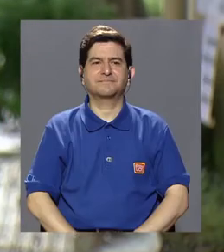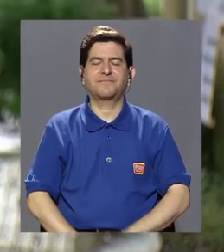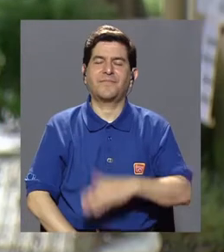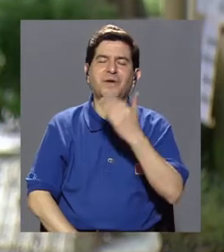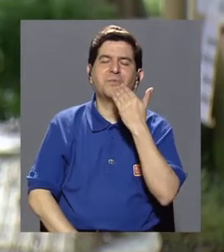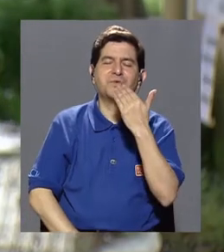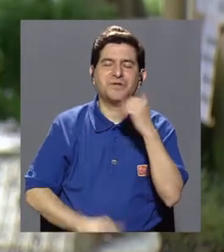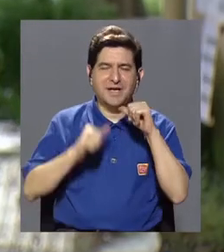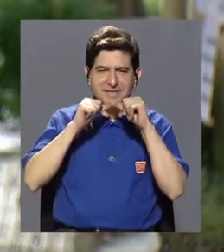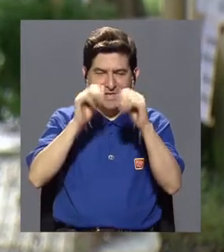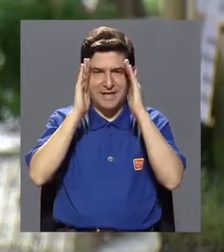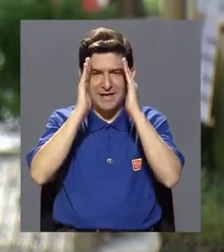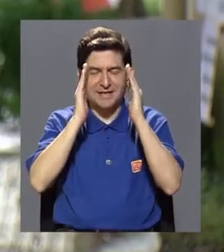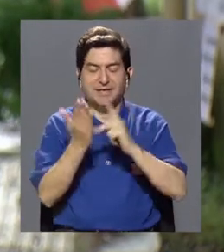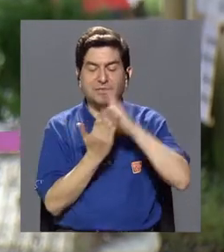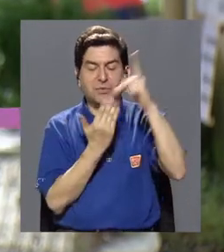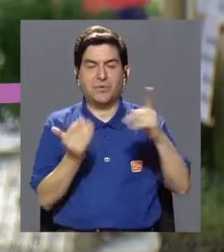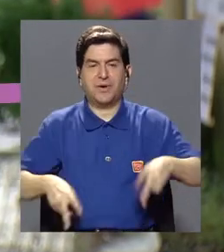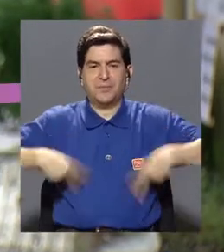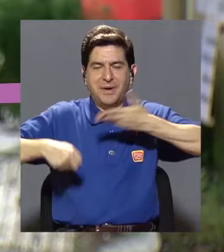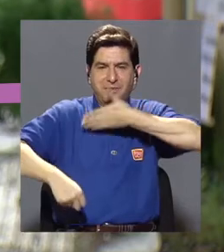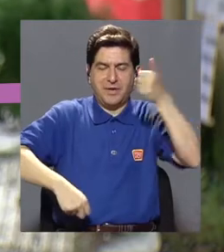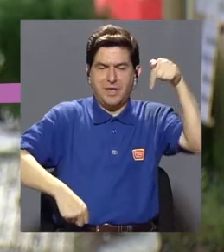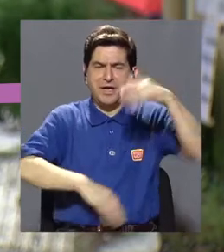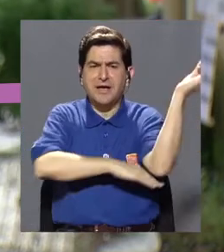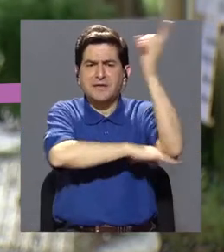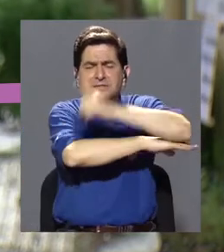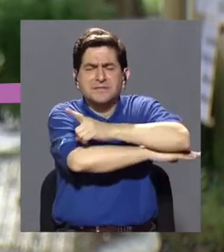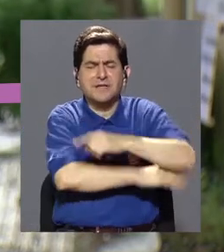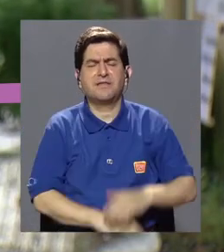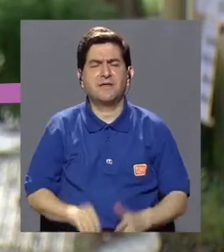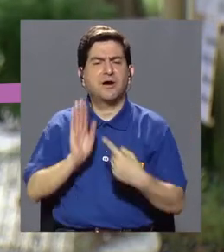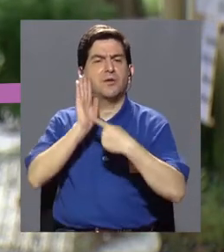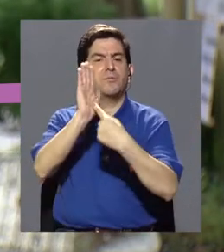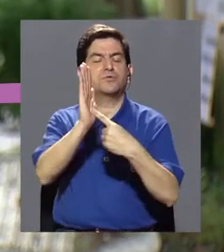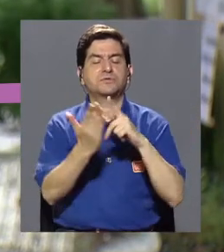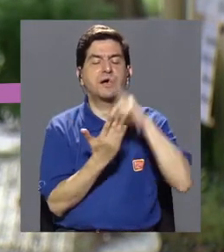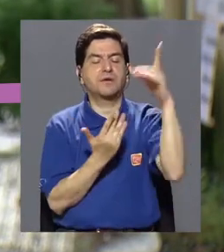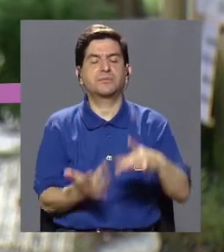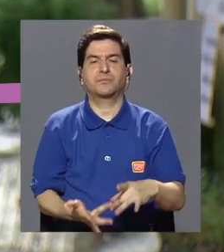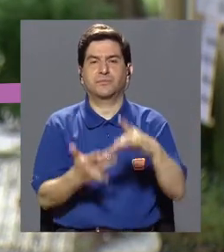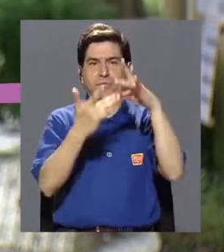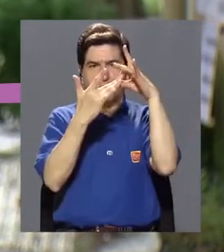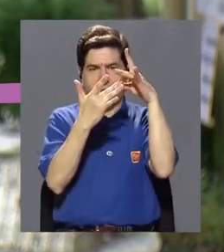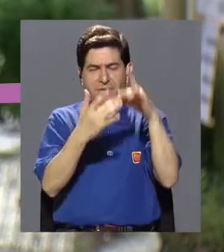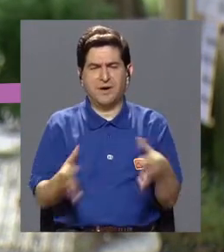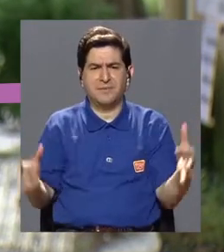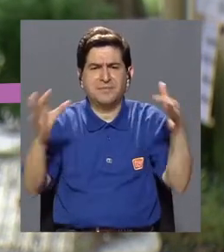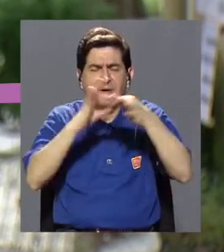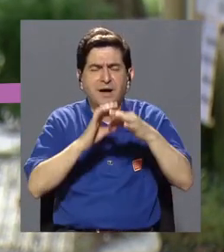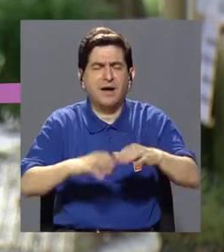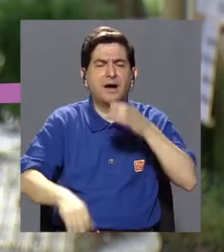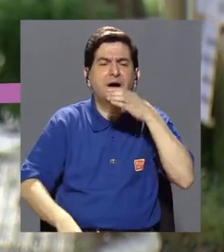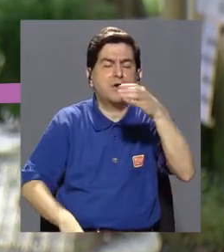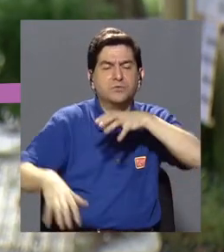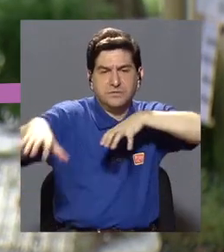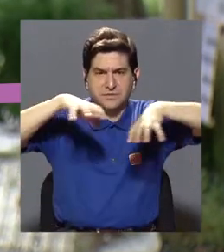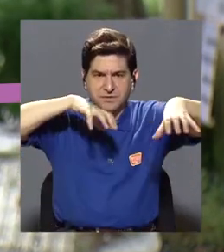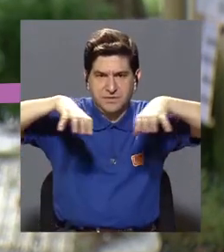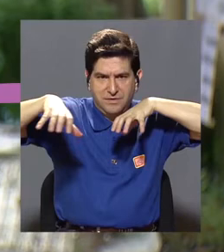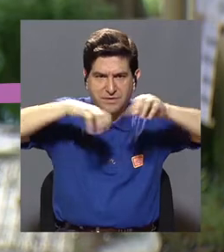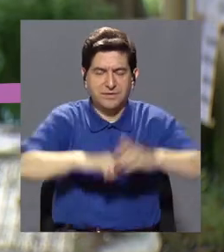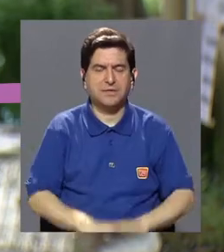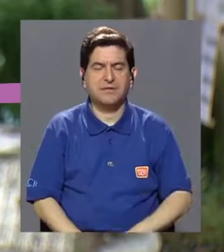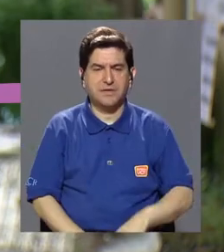Gracias por continuar en Vivir Mejor. El día de hoy les estamos presentando un reportaje especial acerca de los consejos y actividades